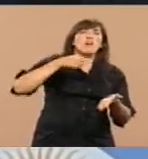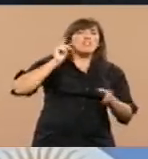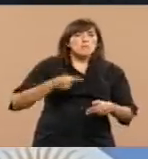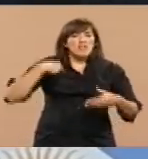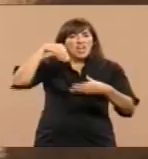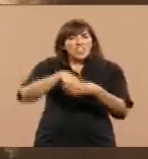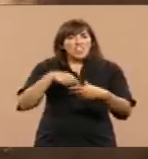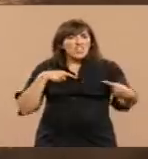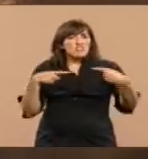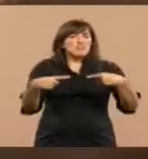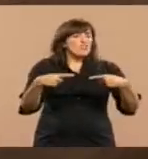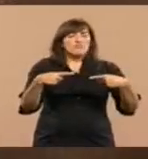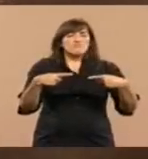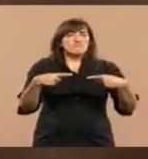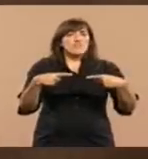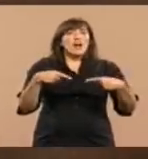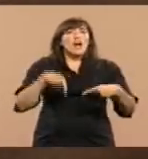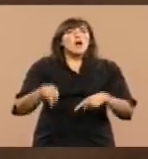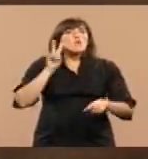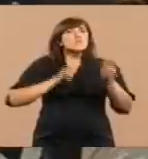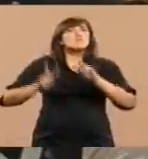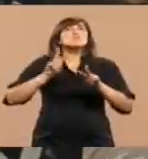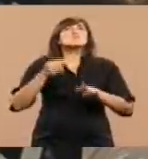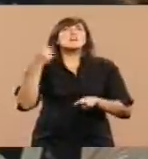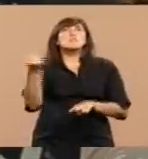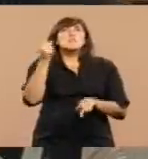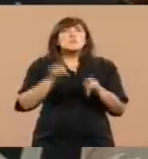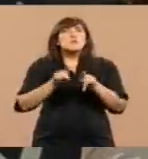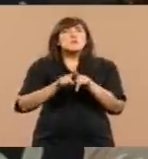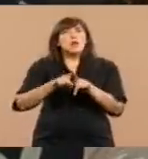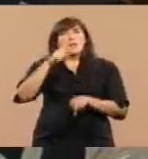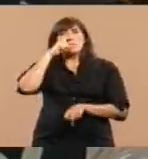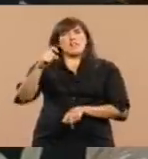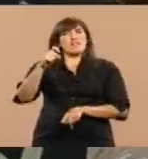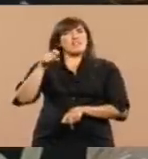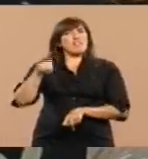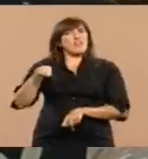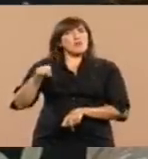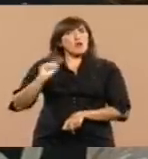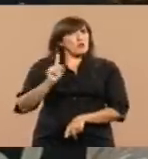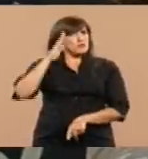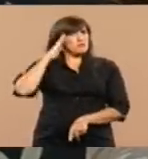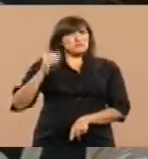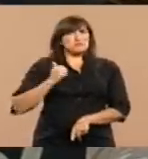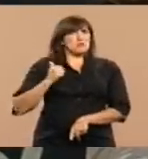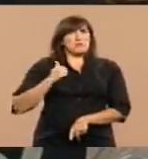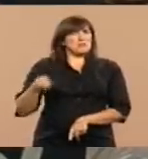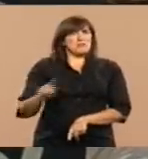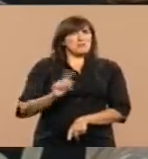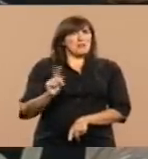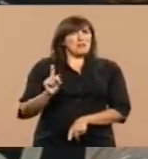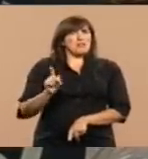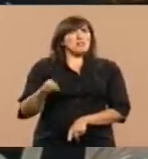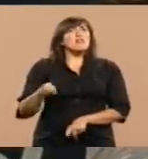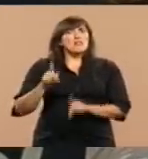liberadoras, la de Manuel Belgrano, que no era soldado pero que